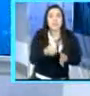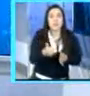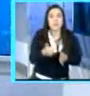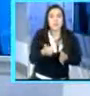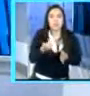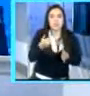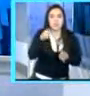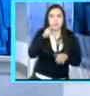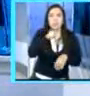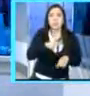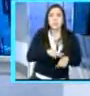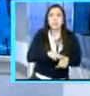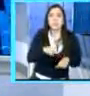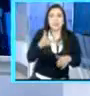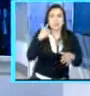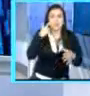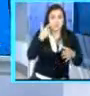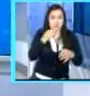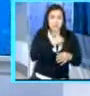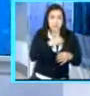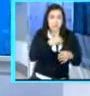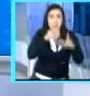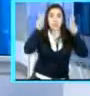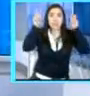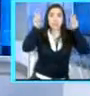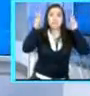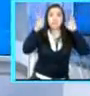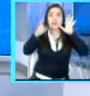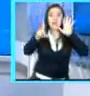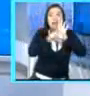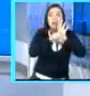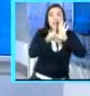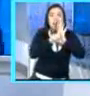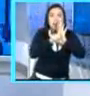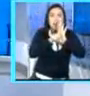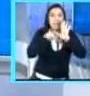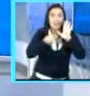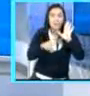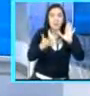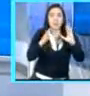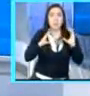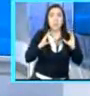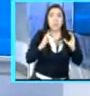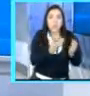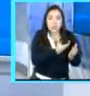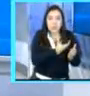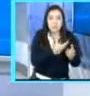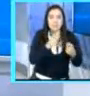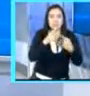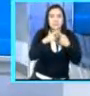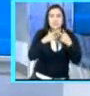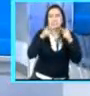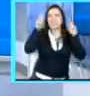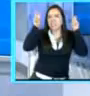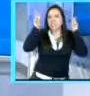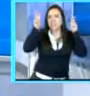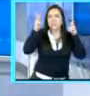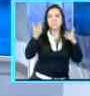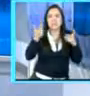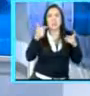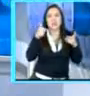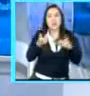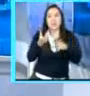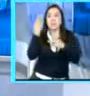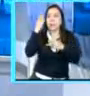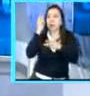en paralelo esperamos avances en el tema de las leyes de transparencia del Congreso, el tema de todo lo que tiene que ver con los